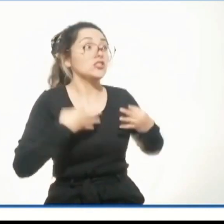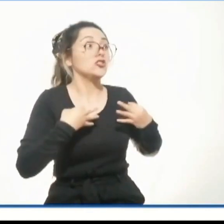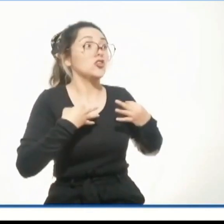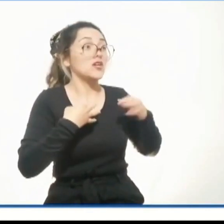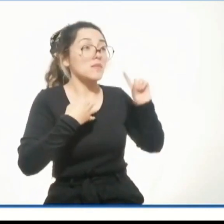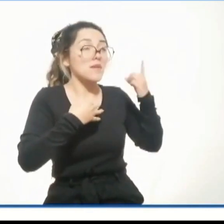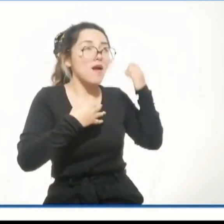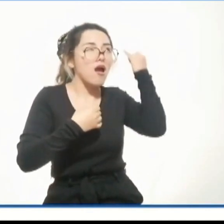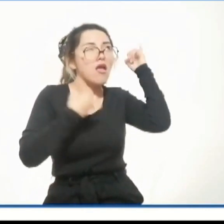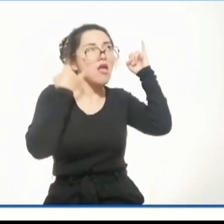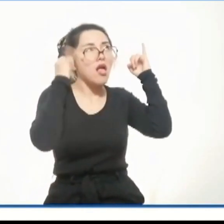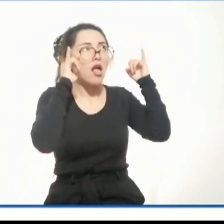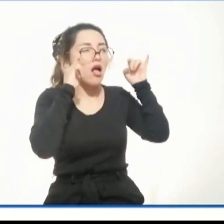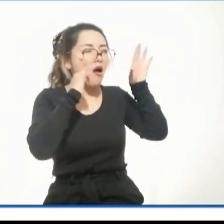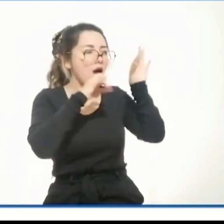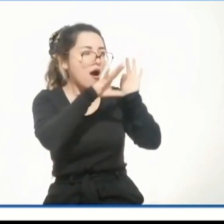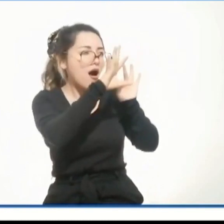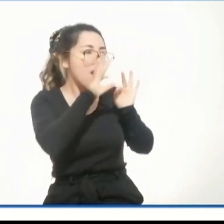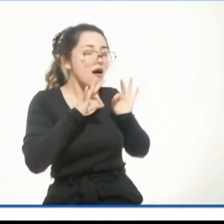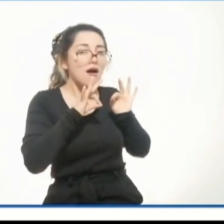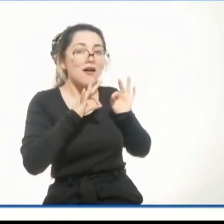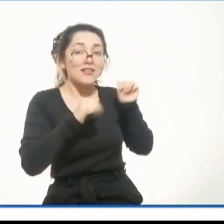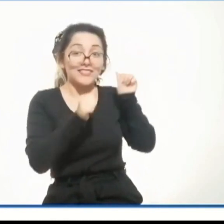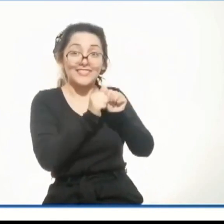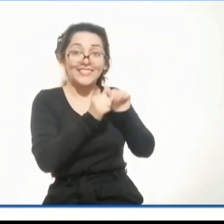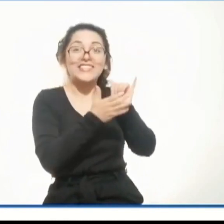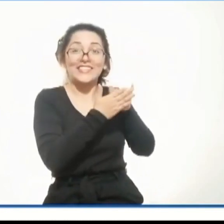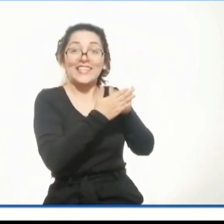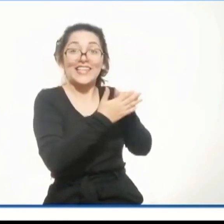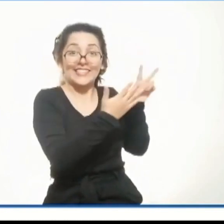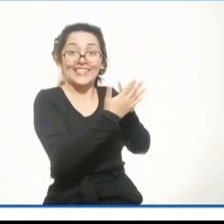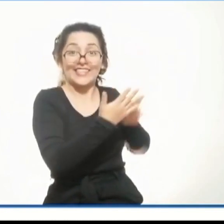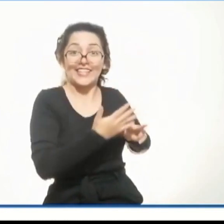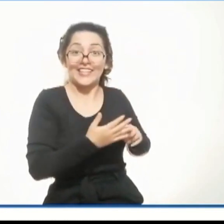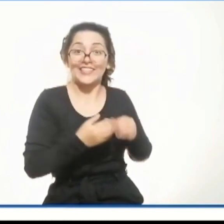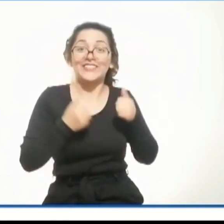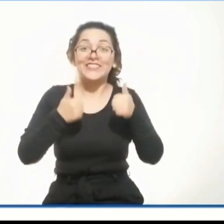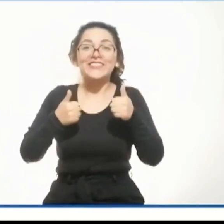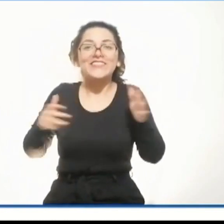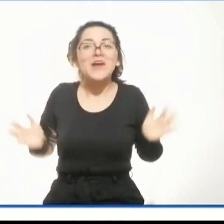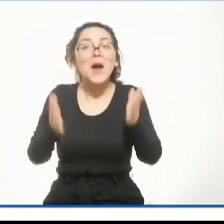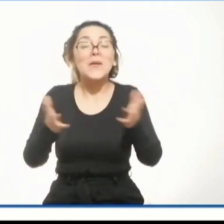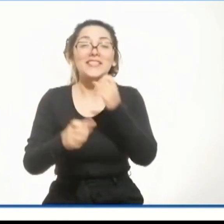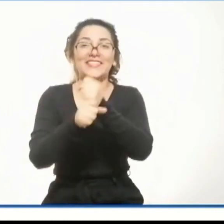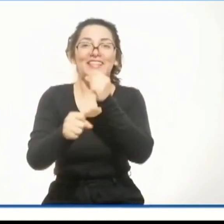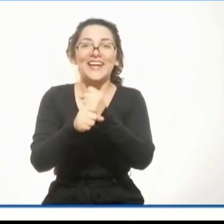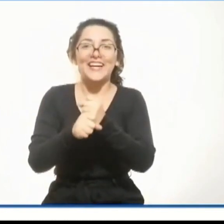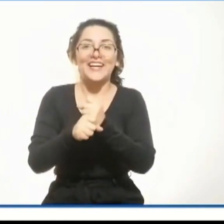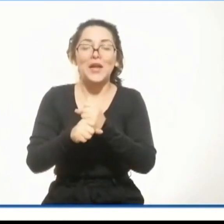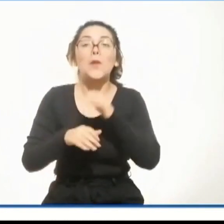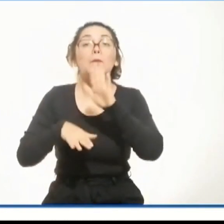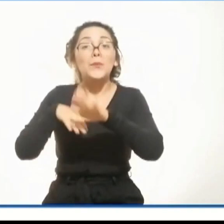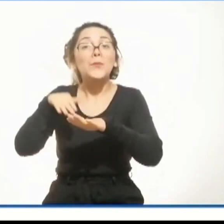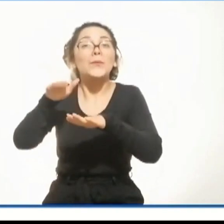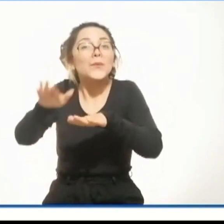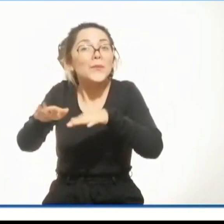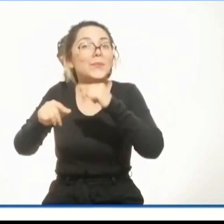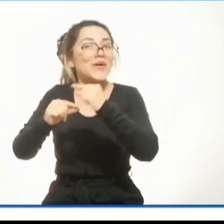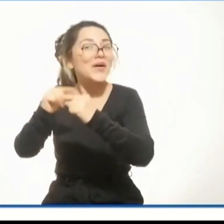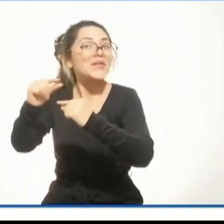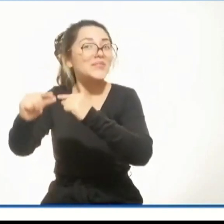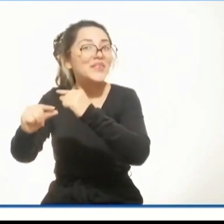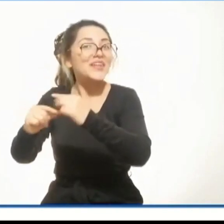para tomar decisiones. Manos a la obra. Muy bien, vas